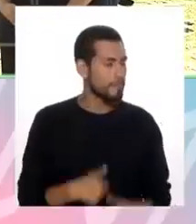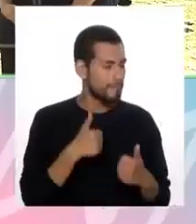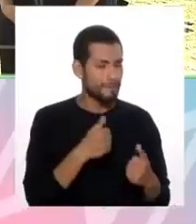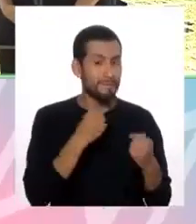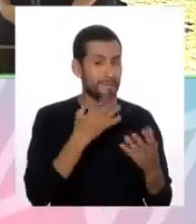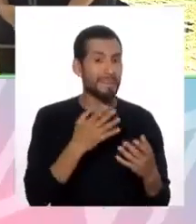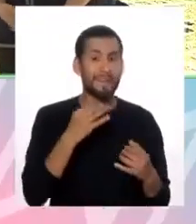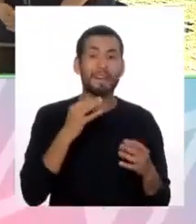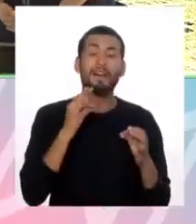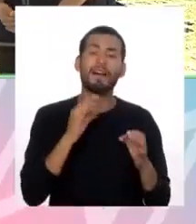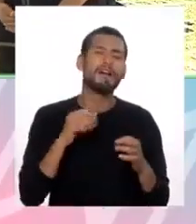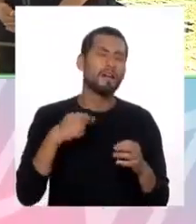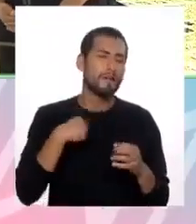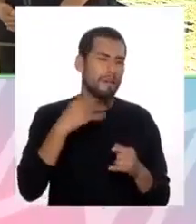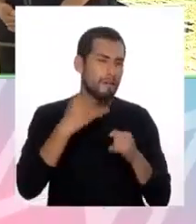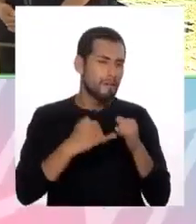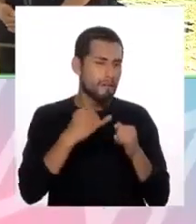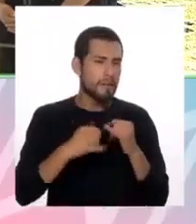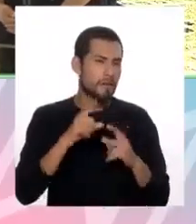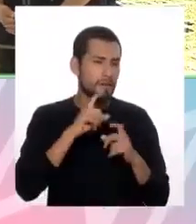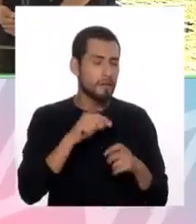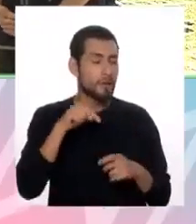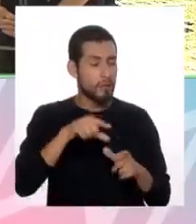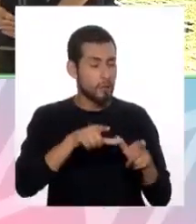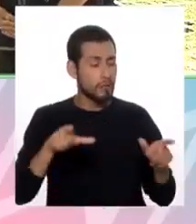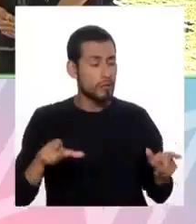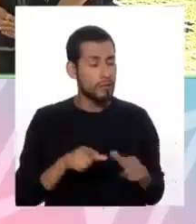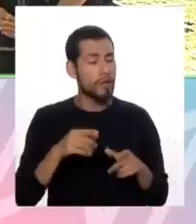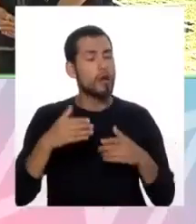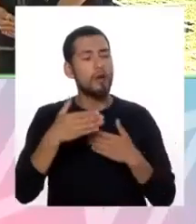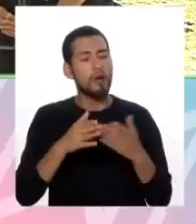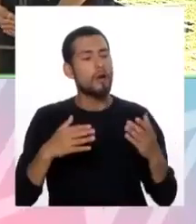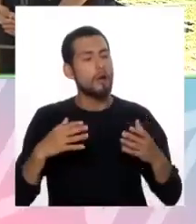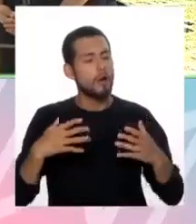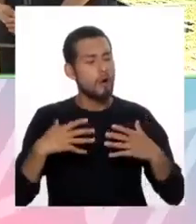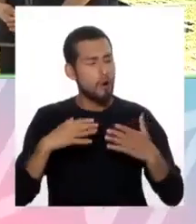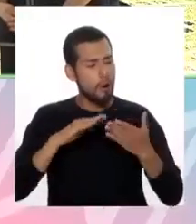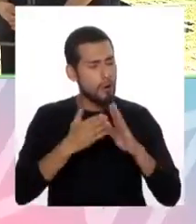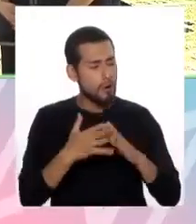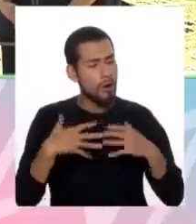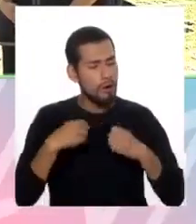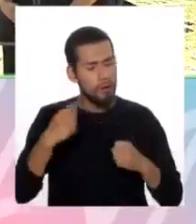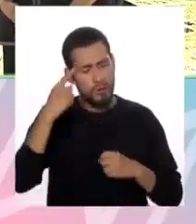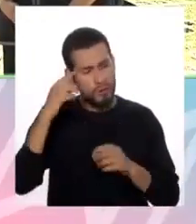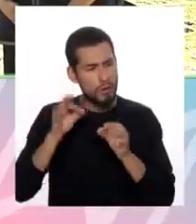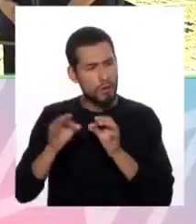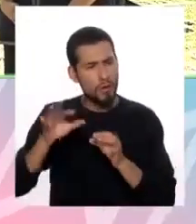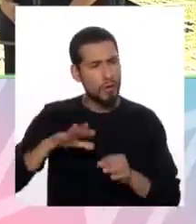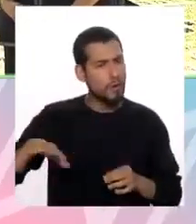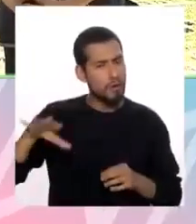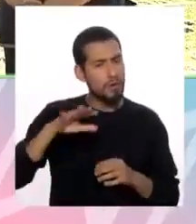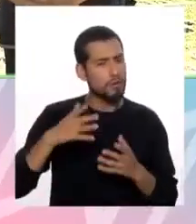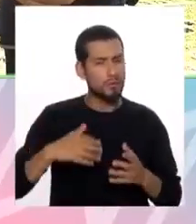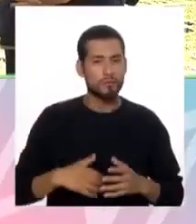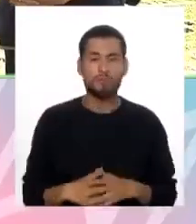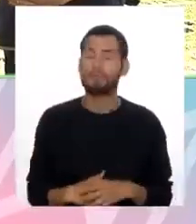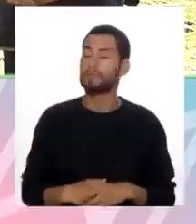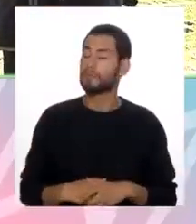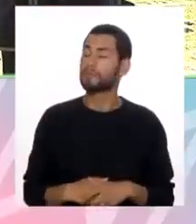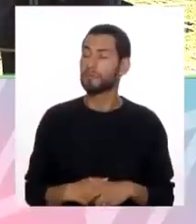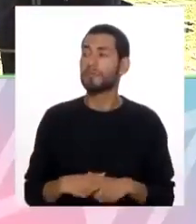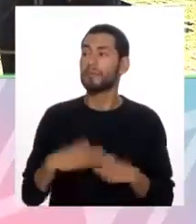Natalia, y ya para ir cerrando la entrevista, ¿los centros comunitarios de salud mental, pero en regiones? Bueno,